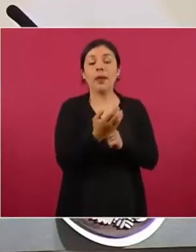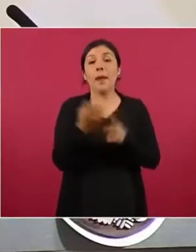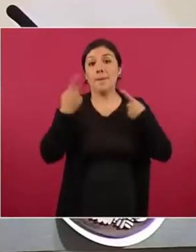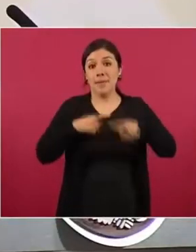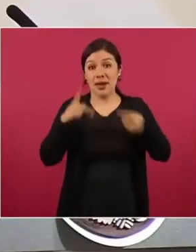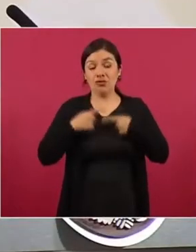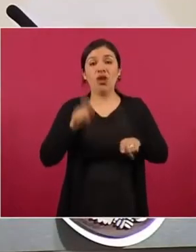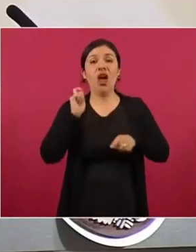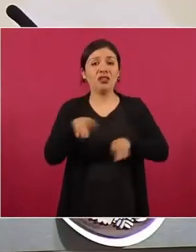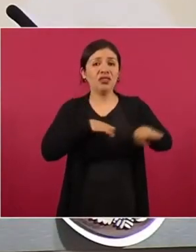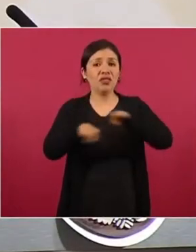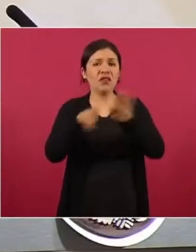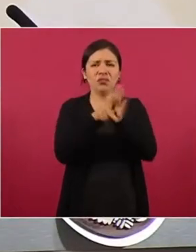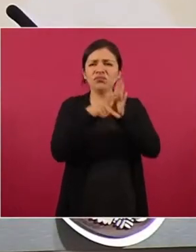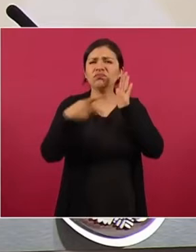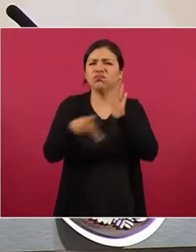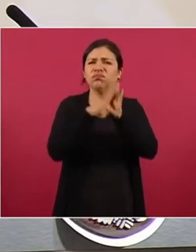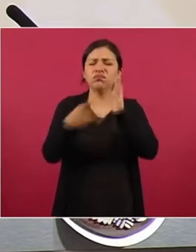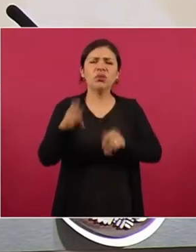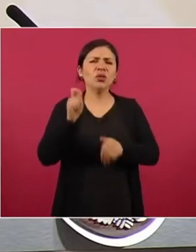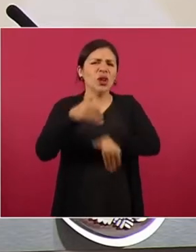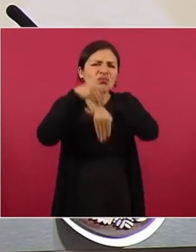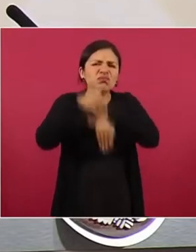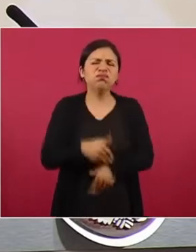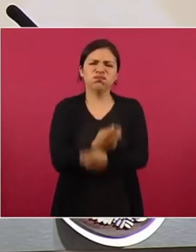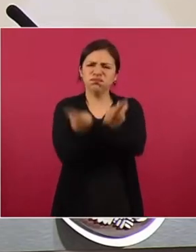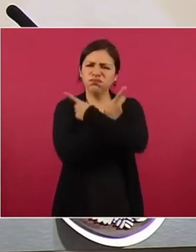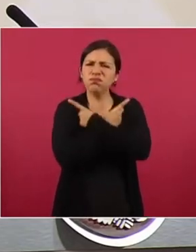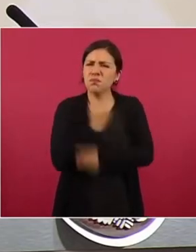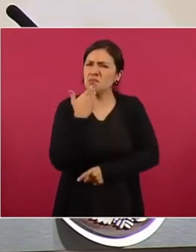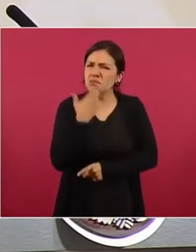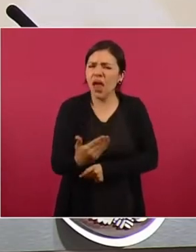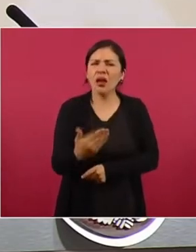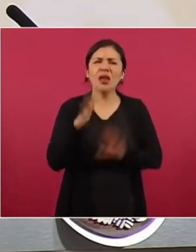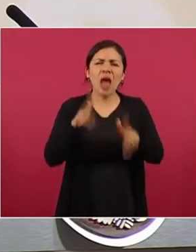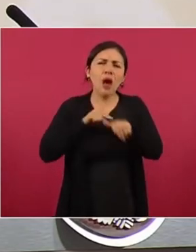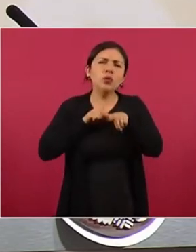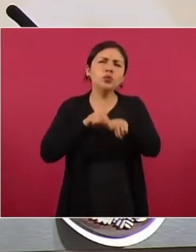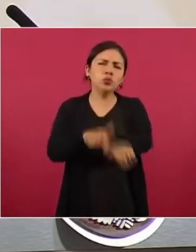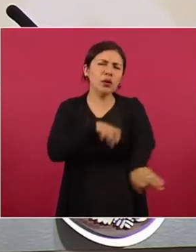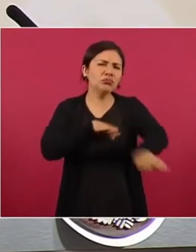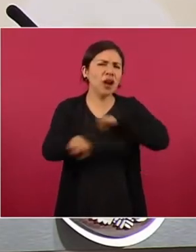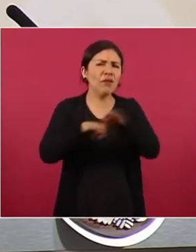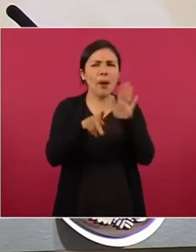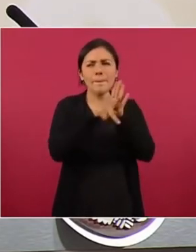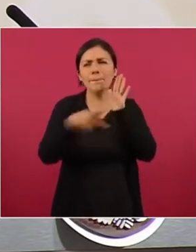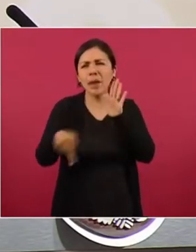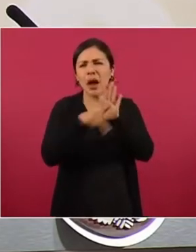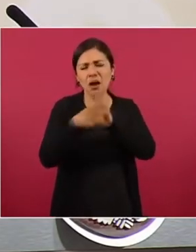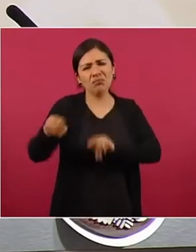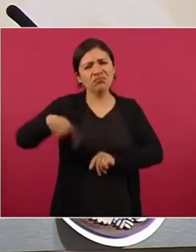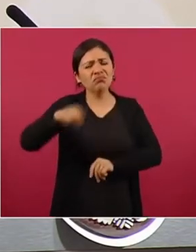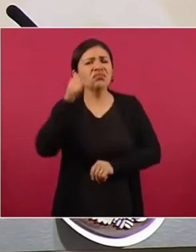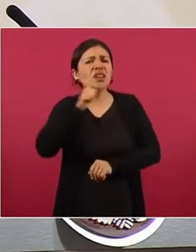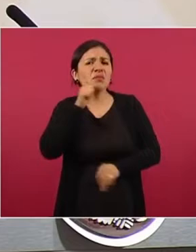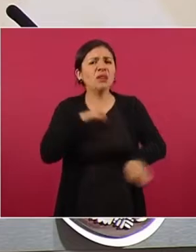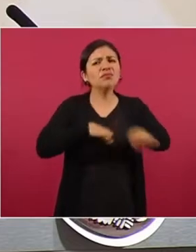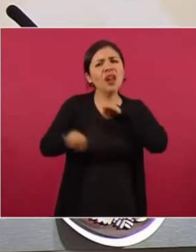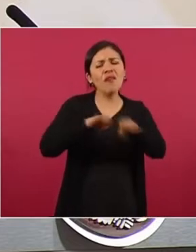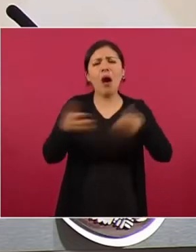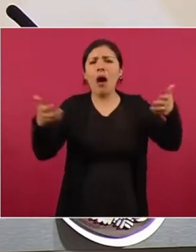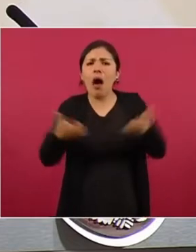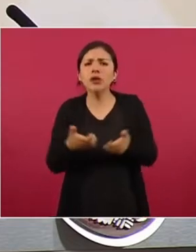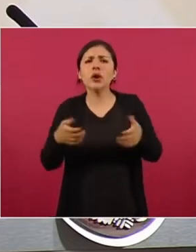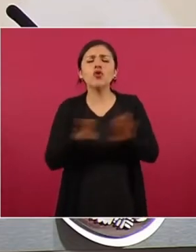este comité son periodistas de intachable calidad moral y de una amplia trayectoria periodística, aportan su tiempo y su trabajo